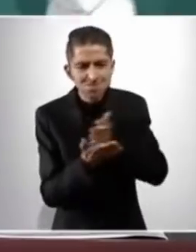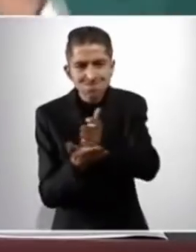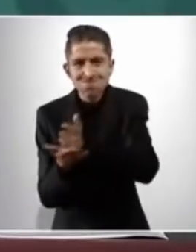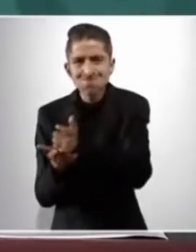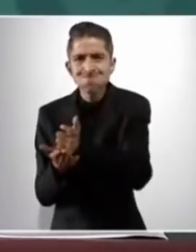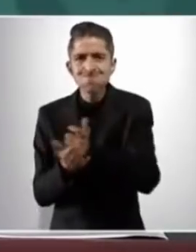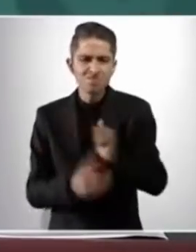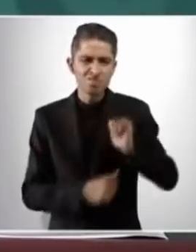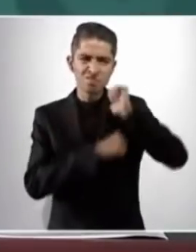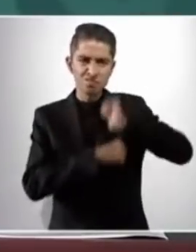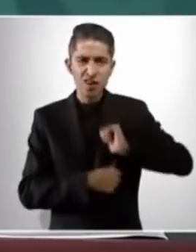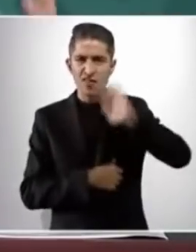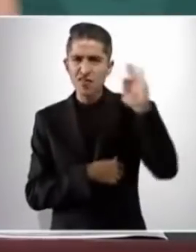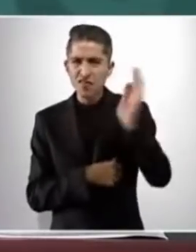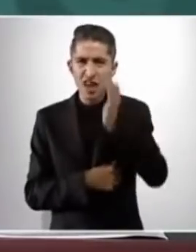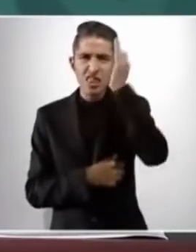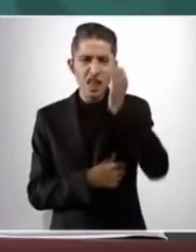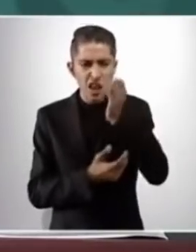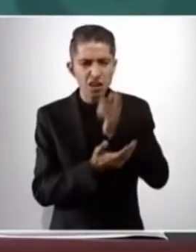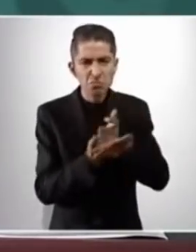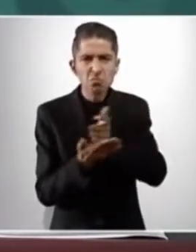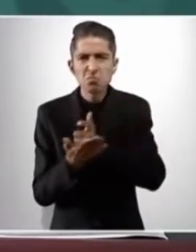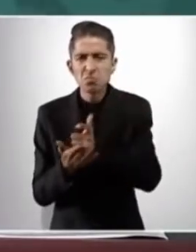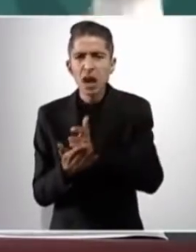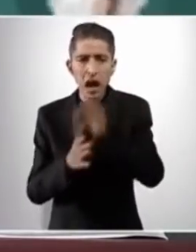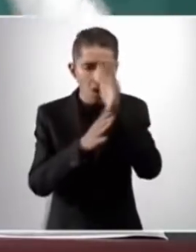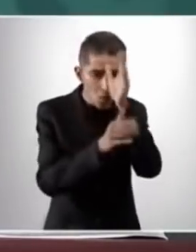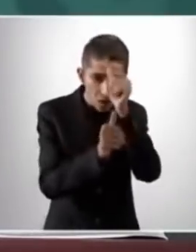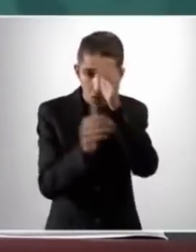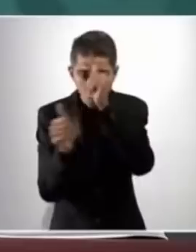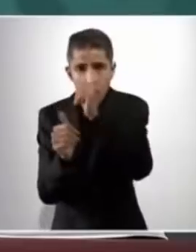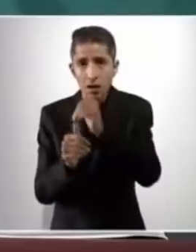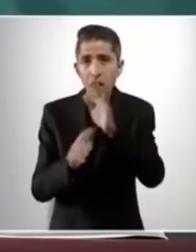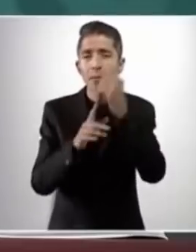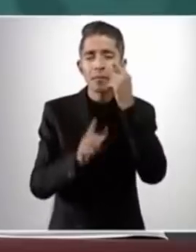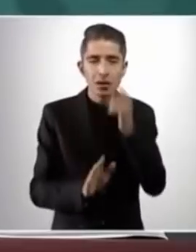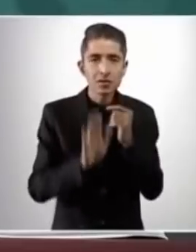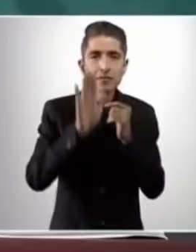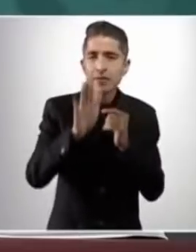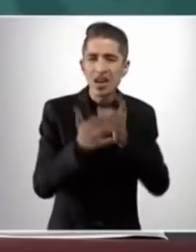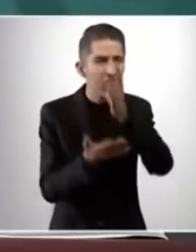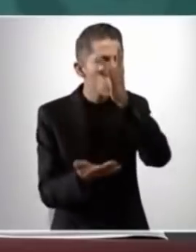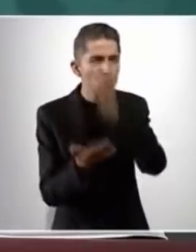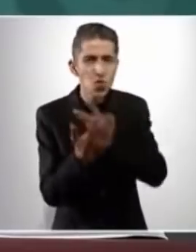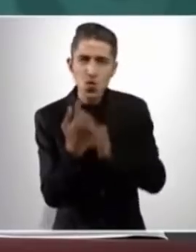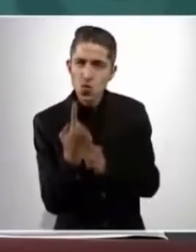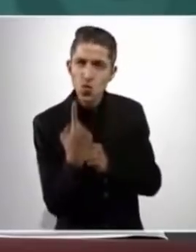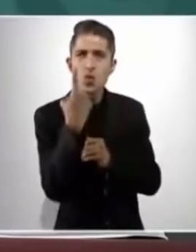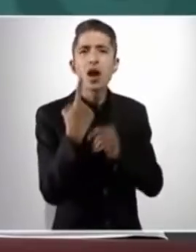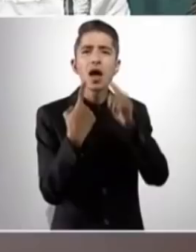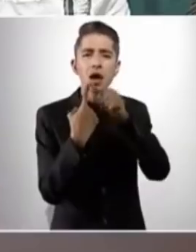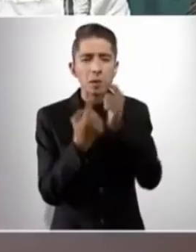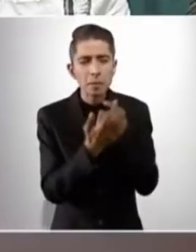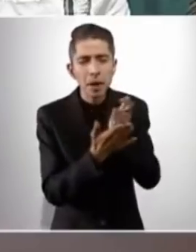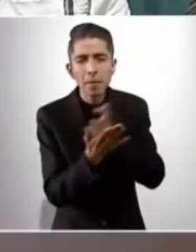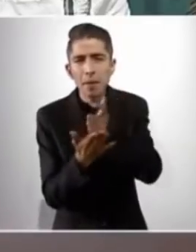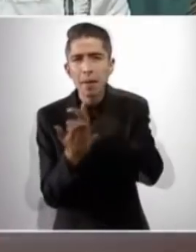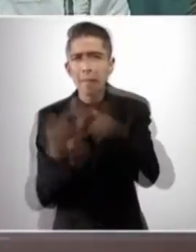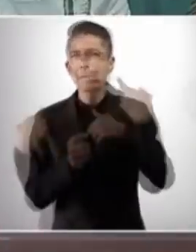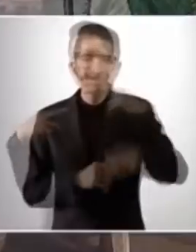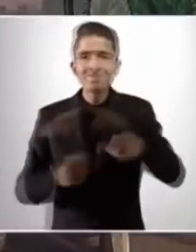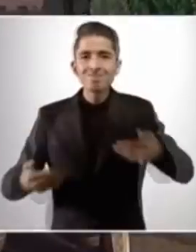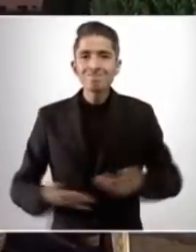gobernador de Michoacán Alfredo Ramírez Bedoya, a quien designó como su representante y responsable de coordinar los programas sociales en la entidad.